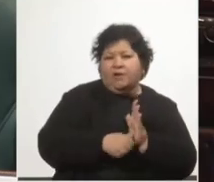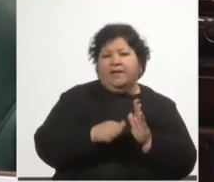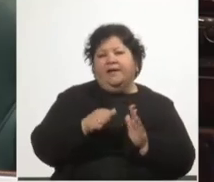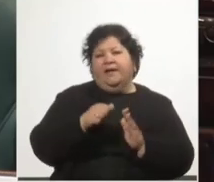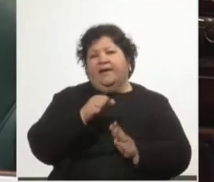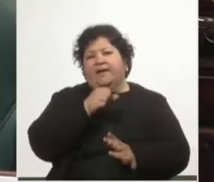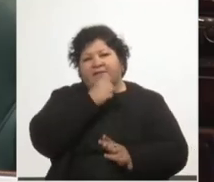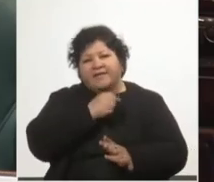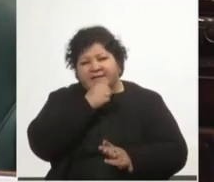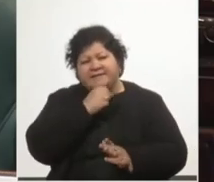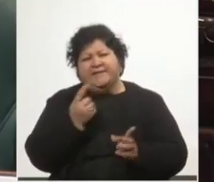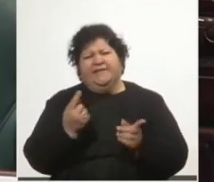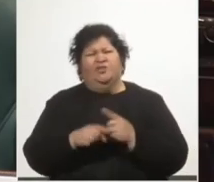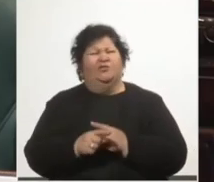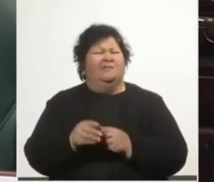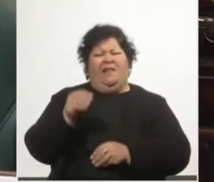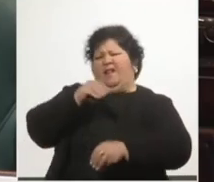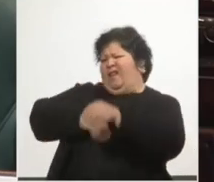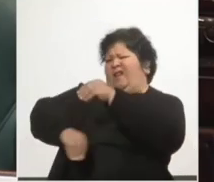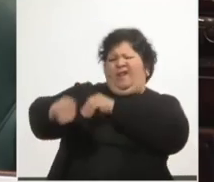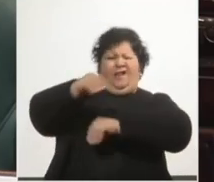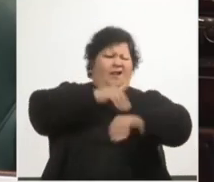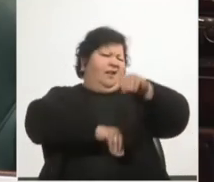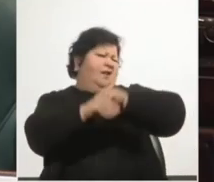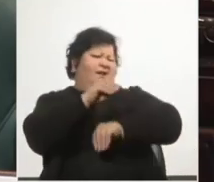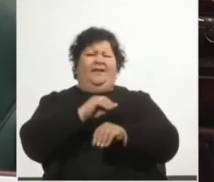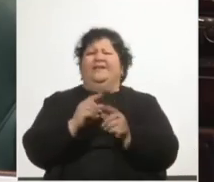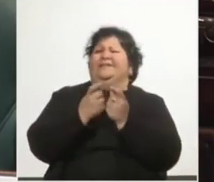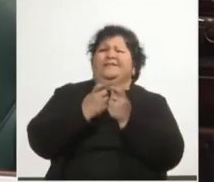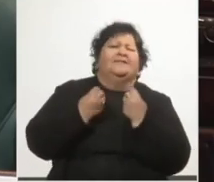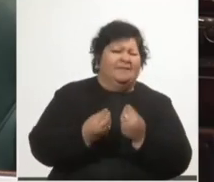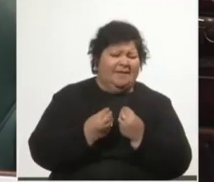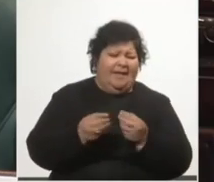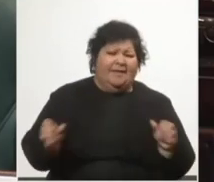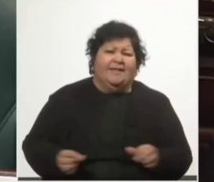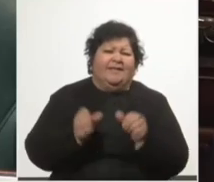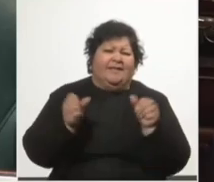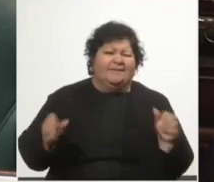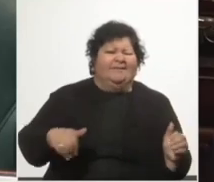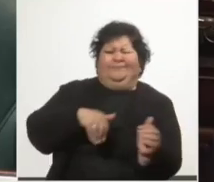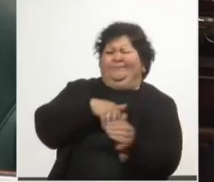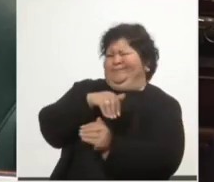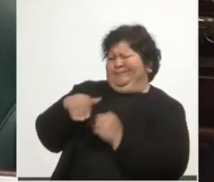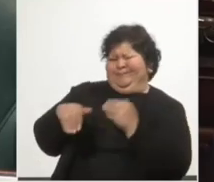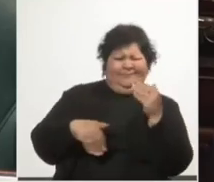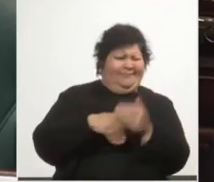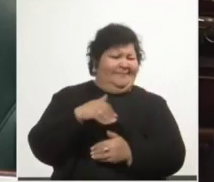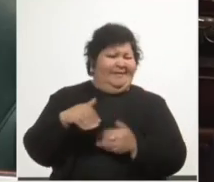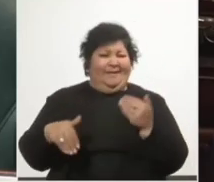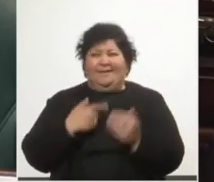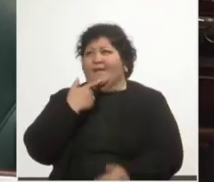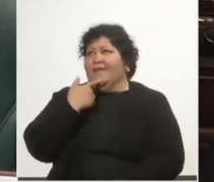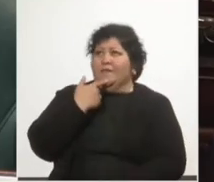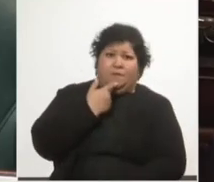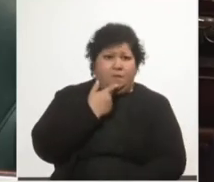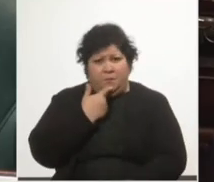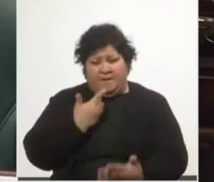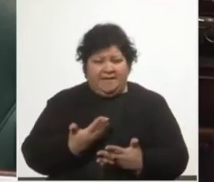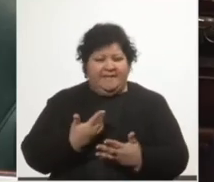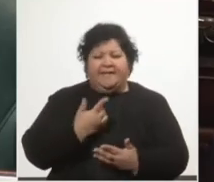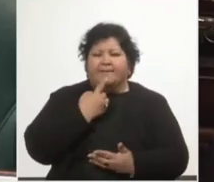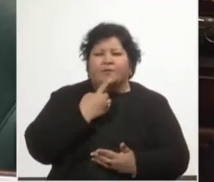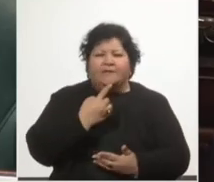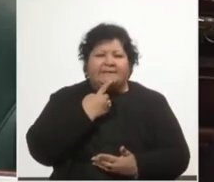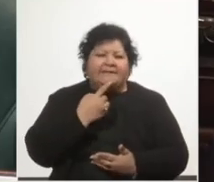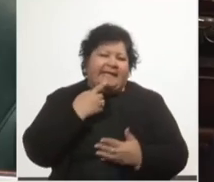de hacer este dibujo? ¿Qué necesidad de meter ruido e incertidumbre en las políticas de colonización y de seguridad